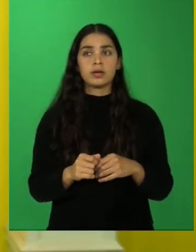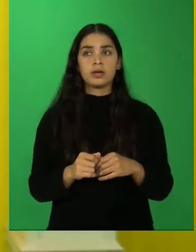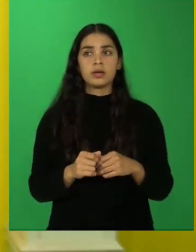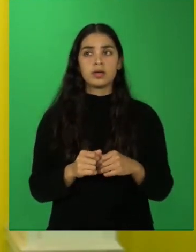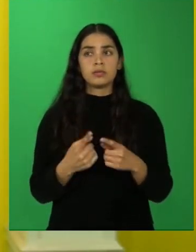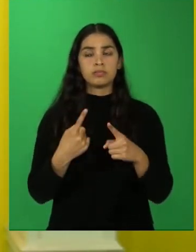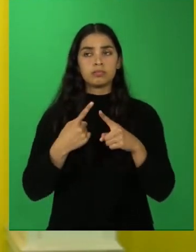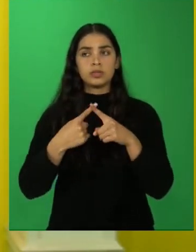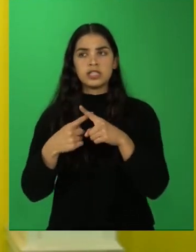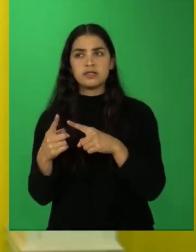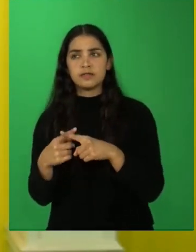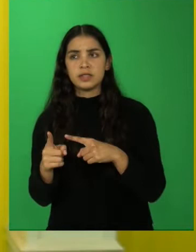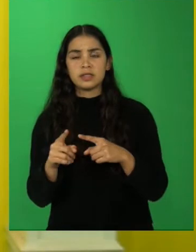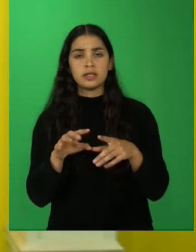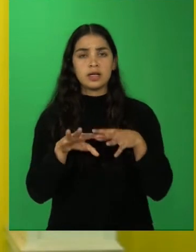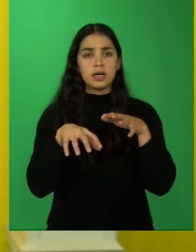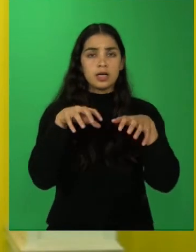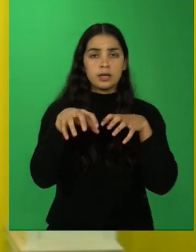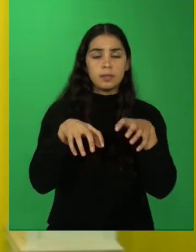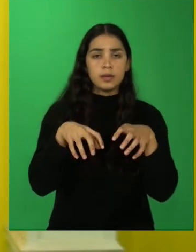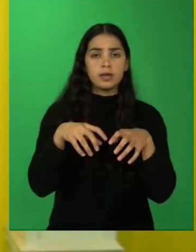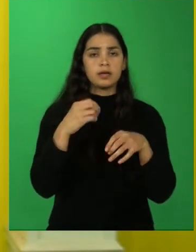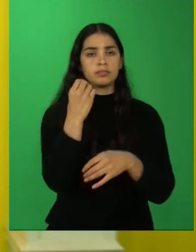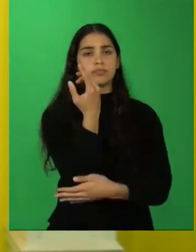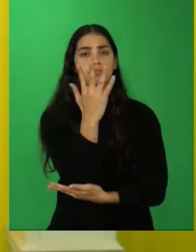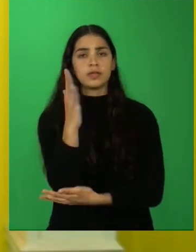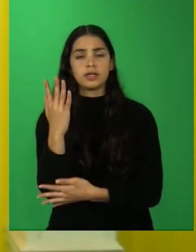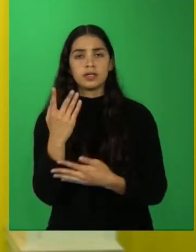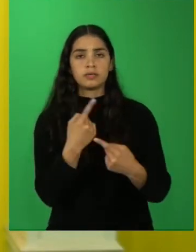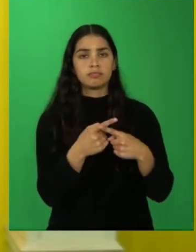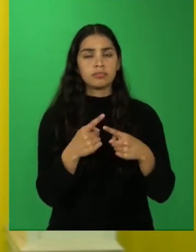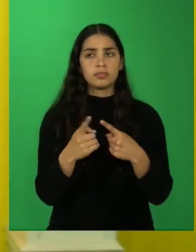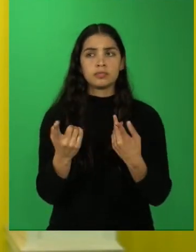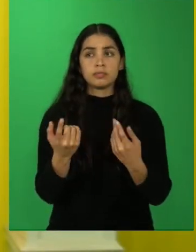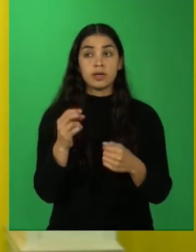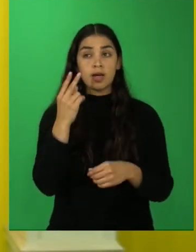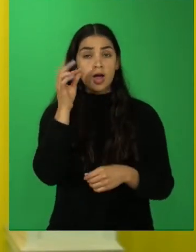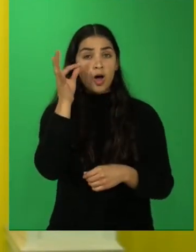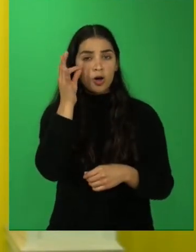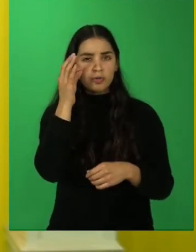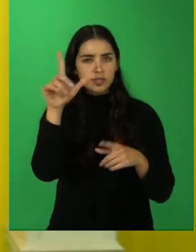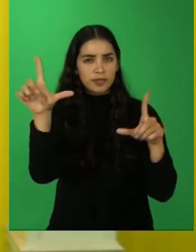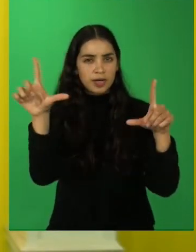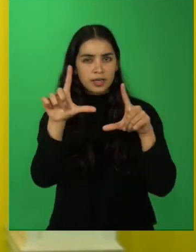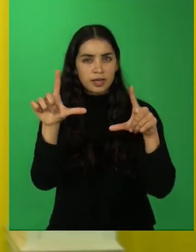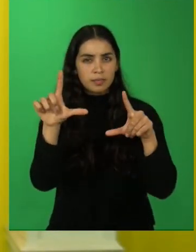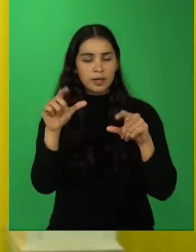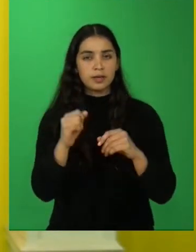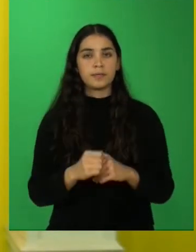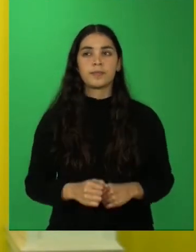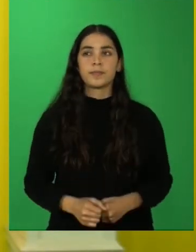Podemos encontrar el chuncho, el